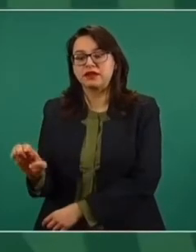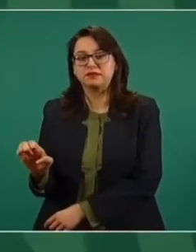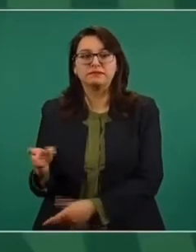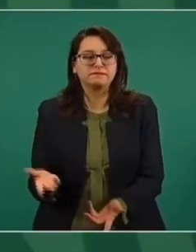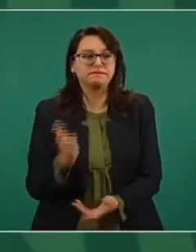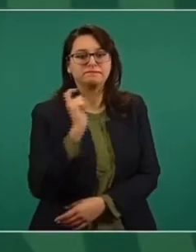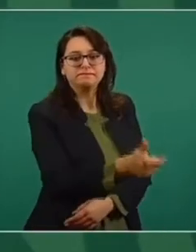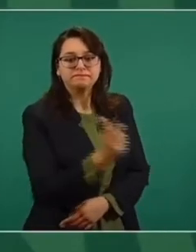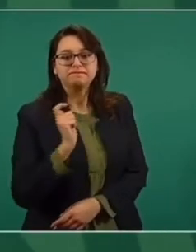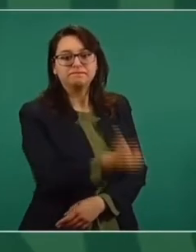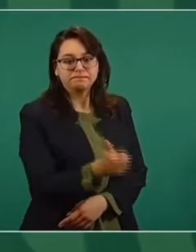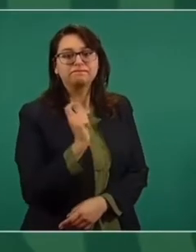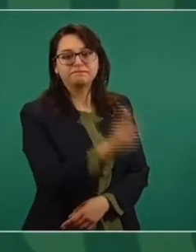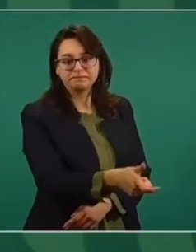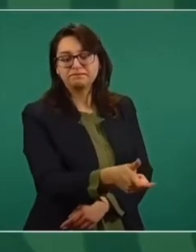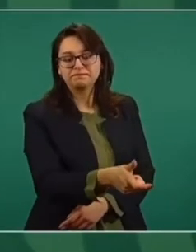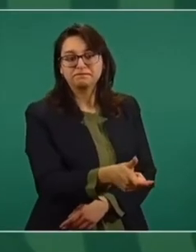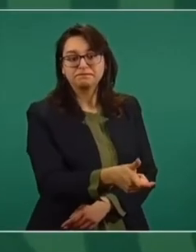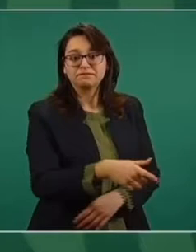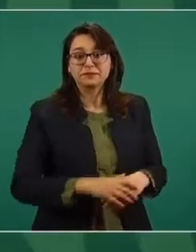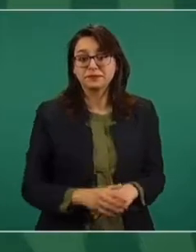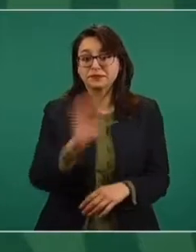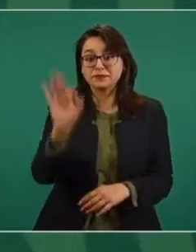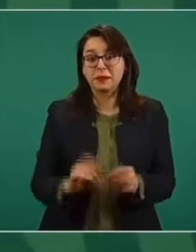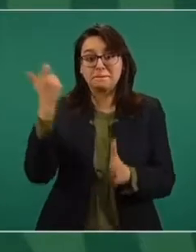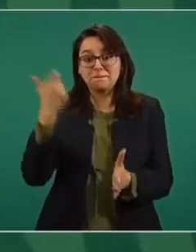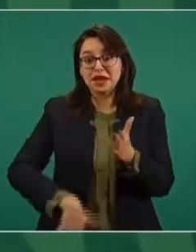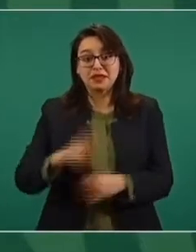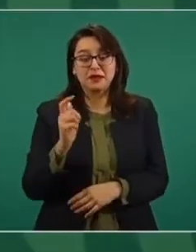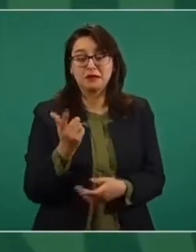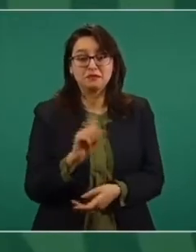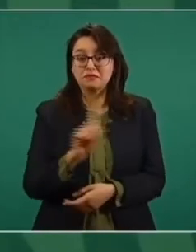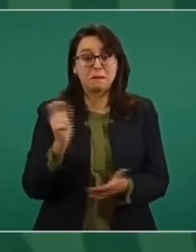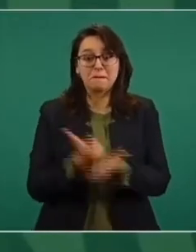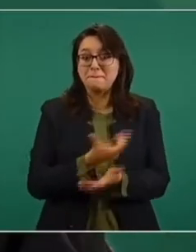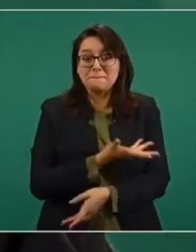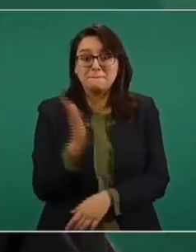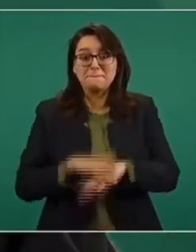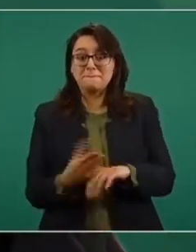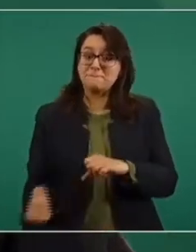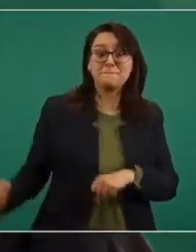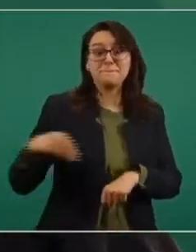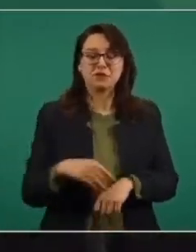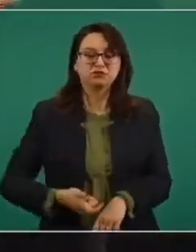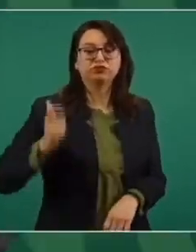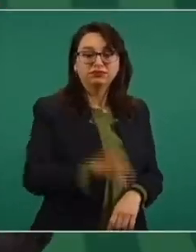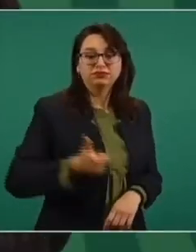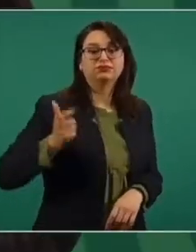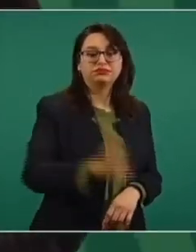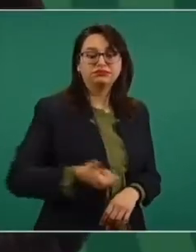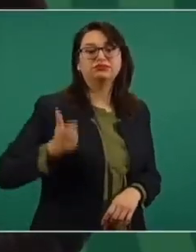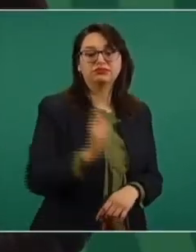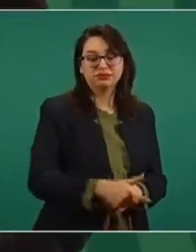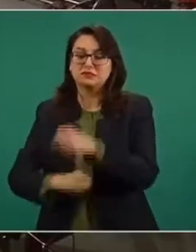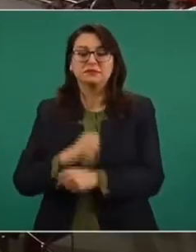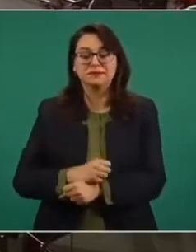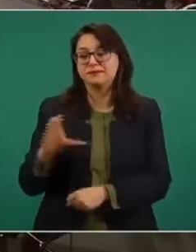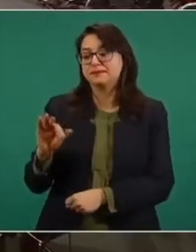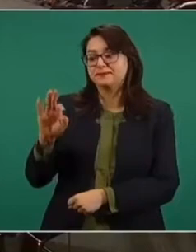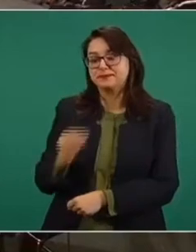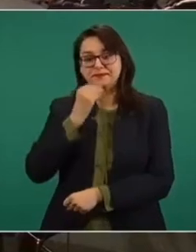les compra la energía con subsidio, es decir, les paga más de lo que vale la energía en el mercado.